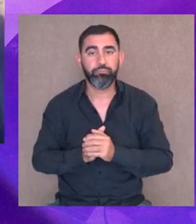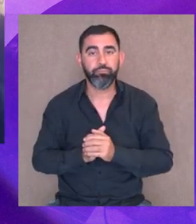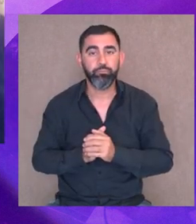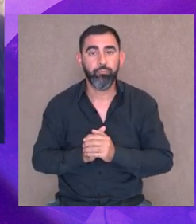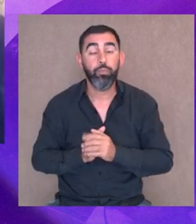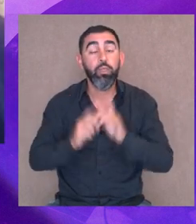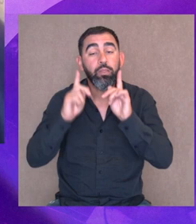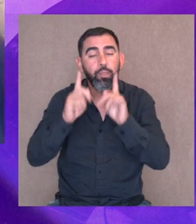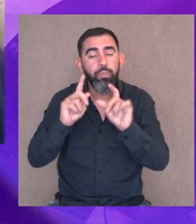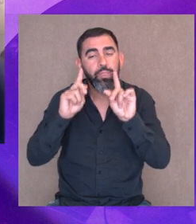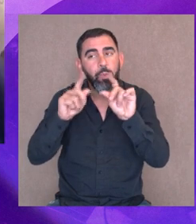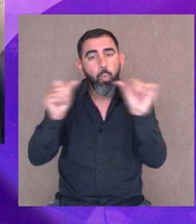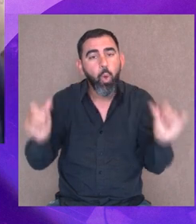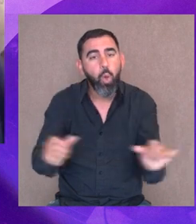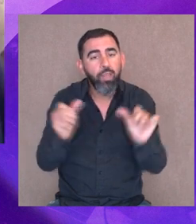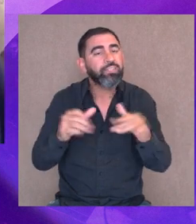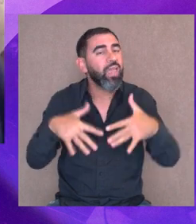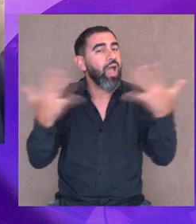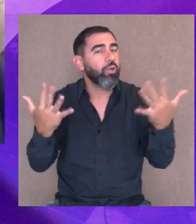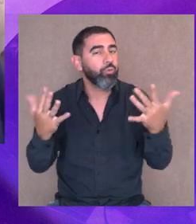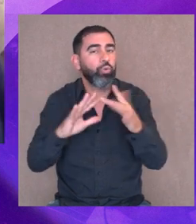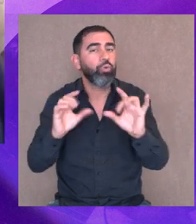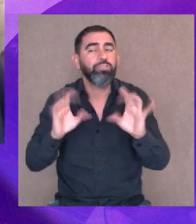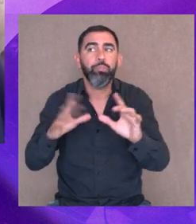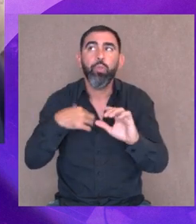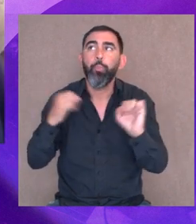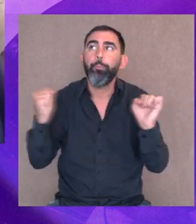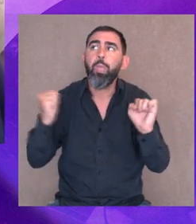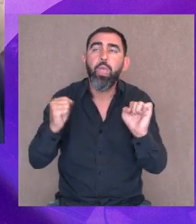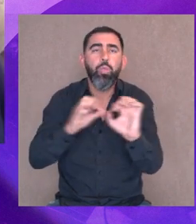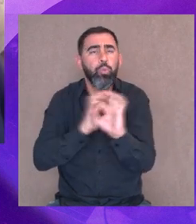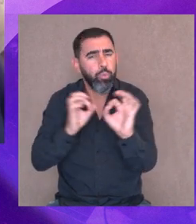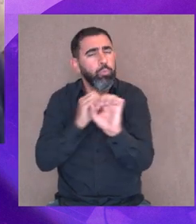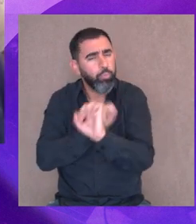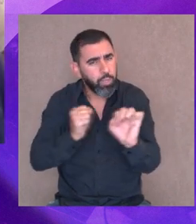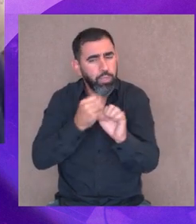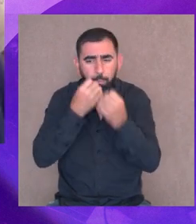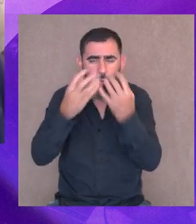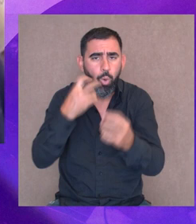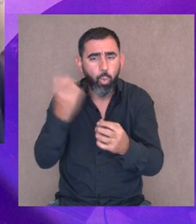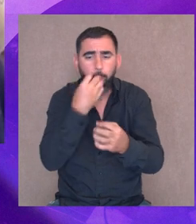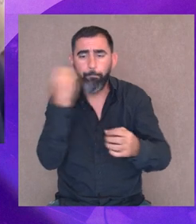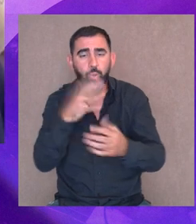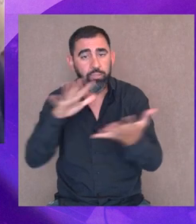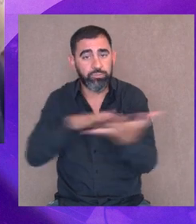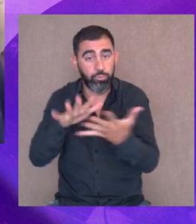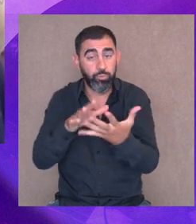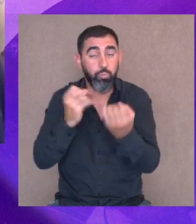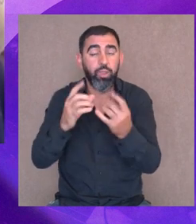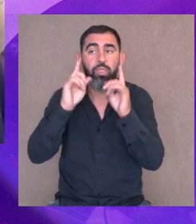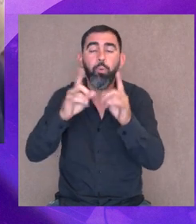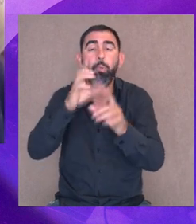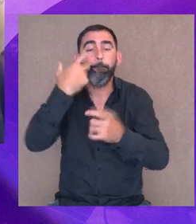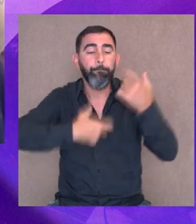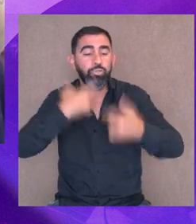Y también tomar acciones, tener como esa actividad siempre, no tener miedo, el poder meterte para mejorar, porque se trata de ser